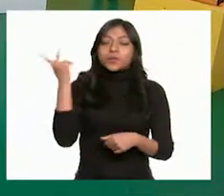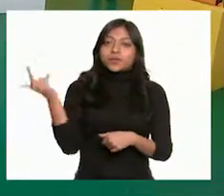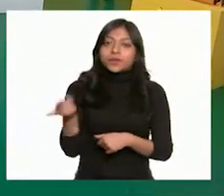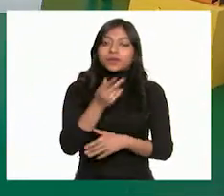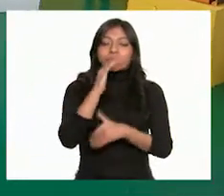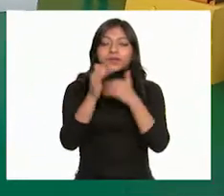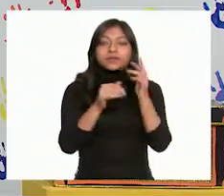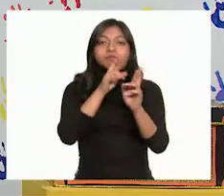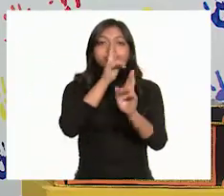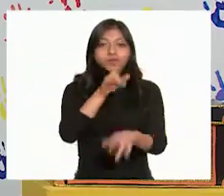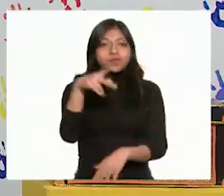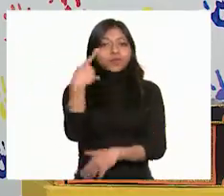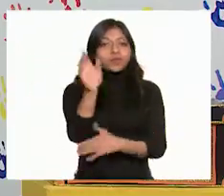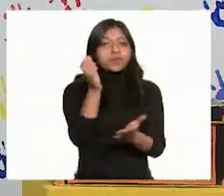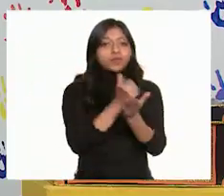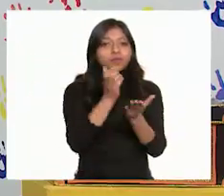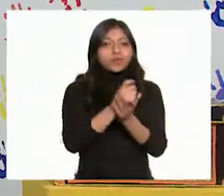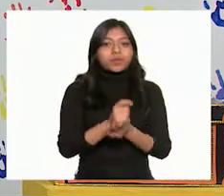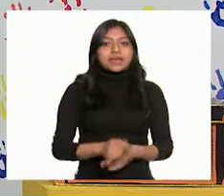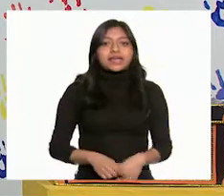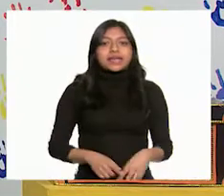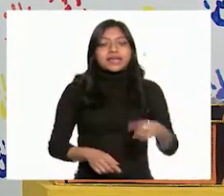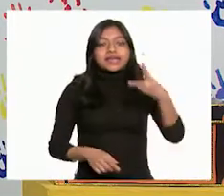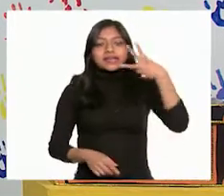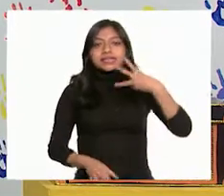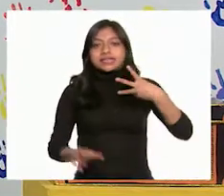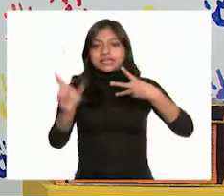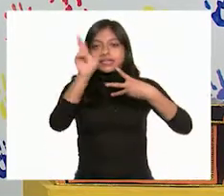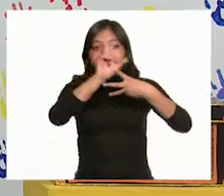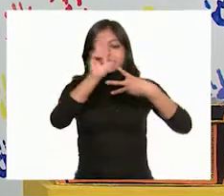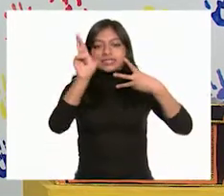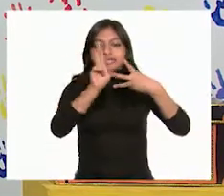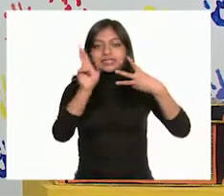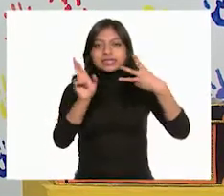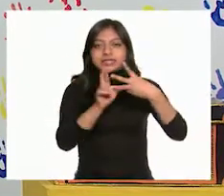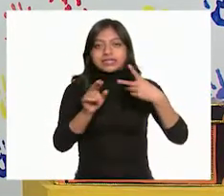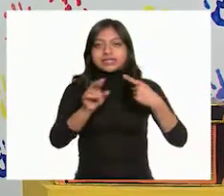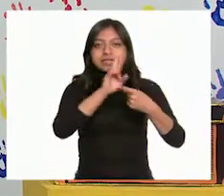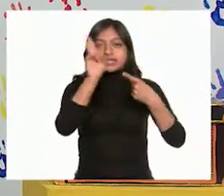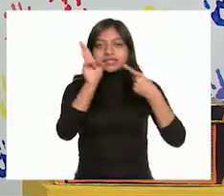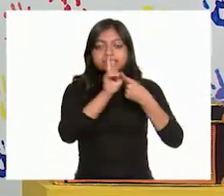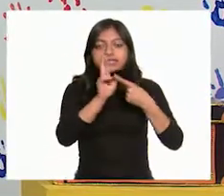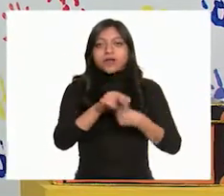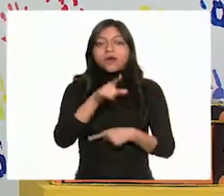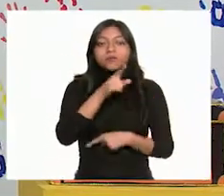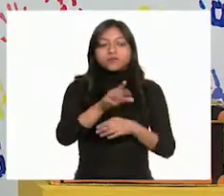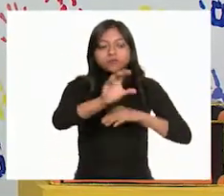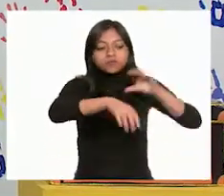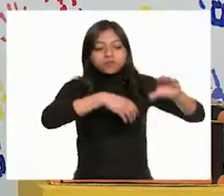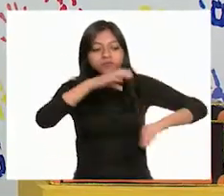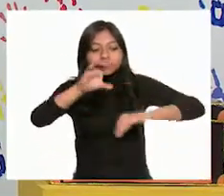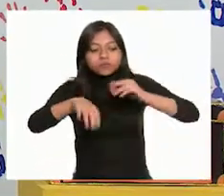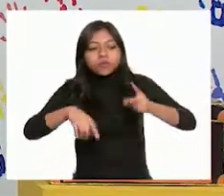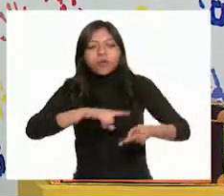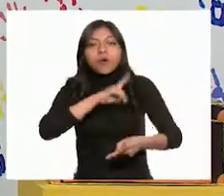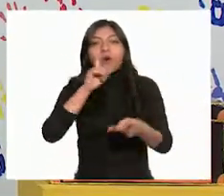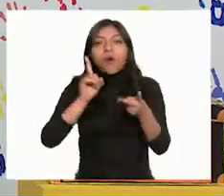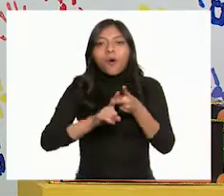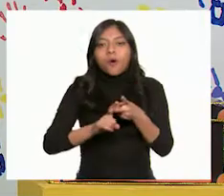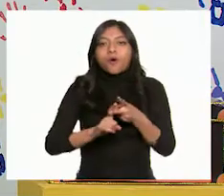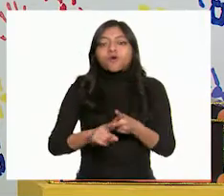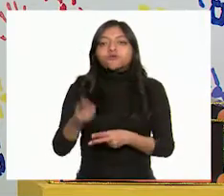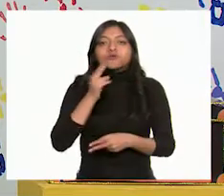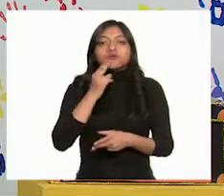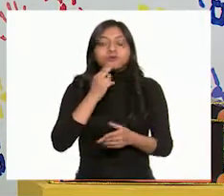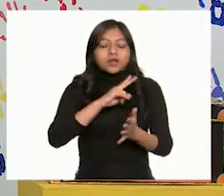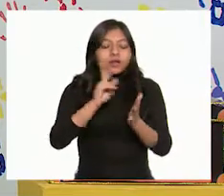la respuesta en tu cuaderno. Con las tres R's. Exactamente, es recicla, reutiliza y reduce. Esas